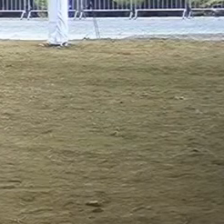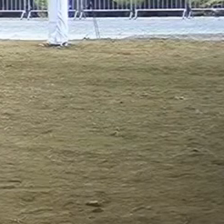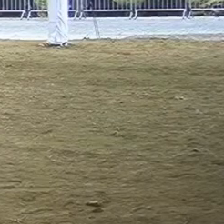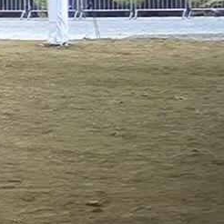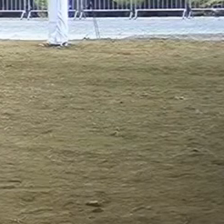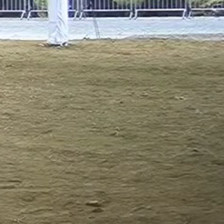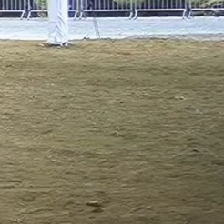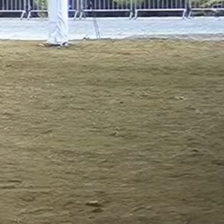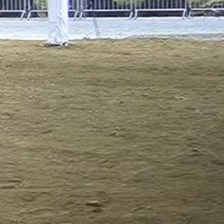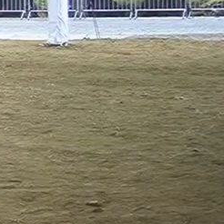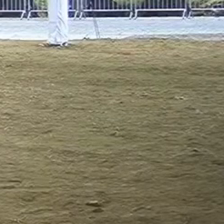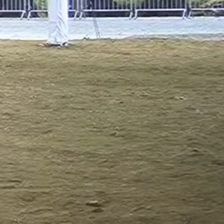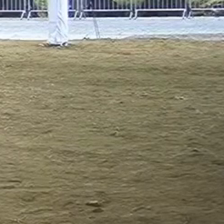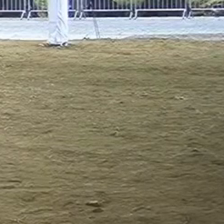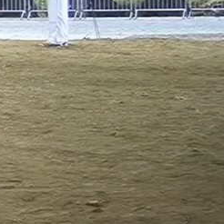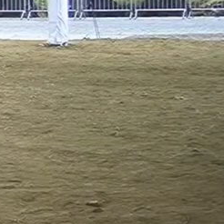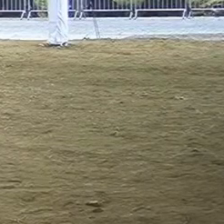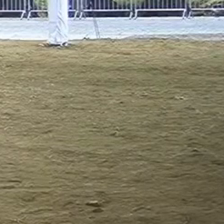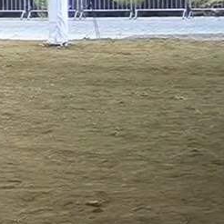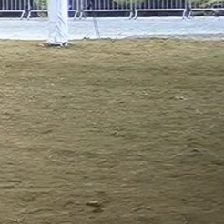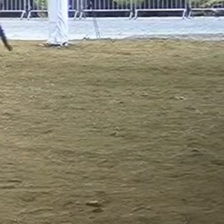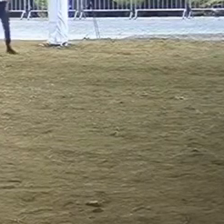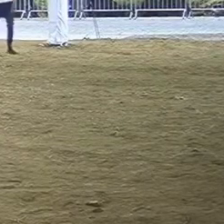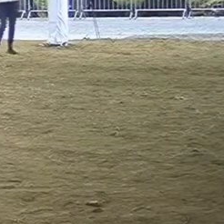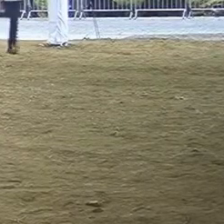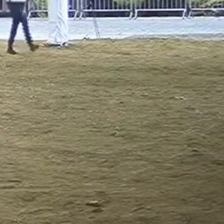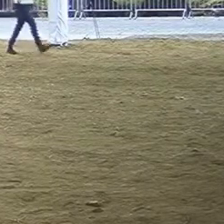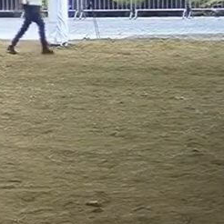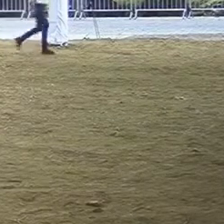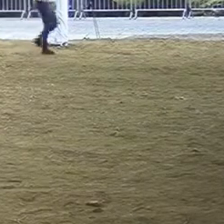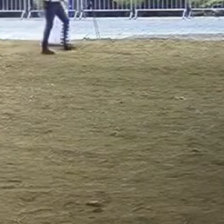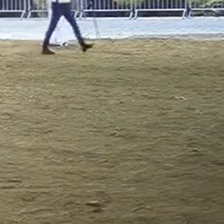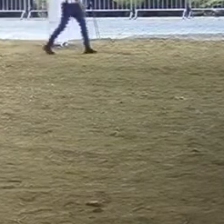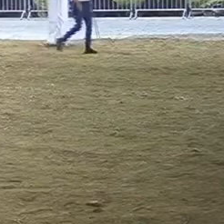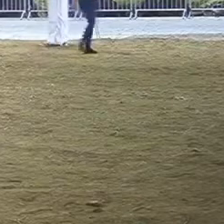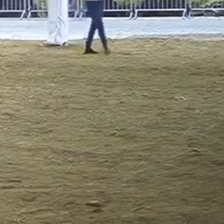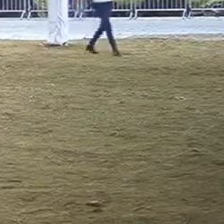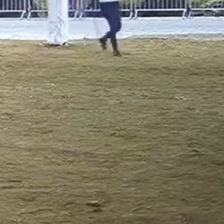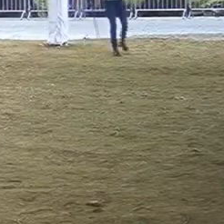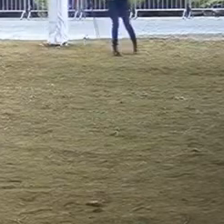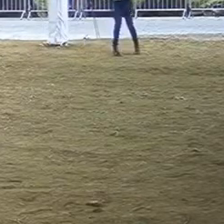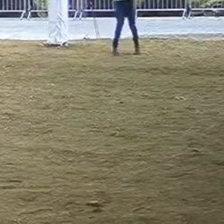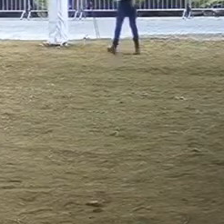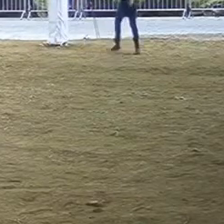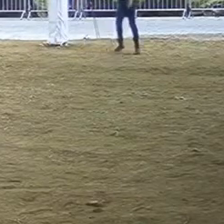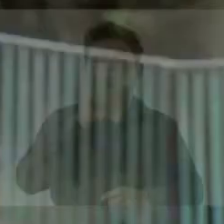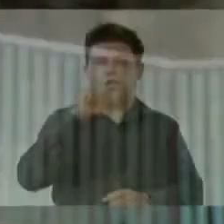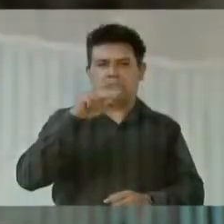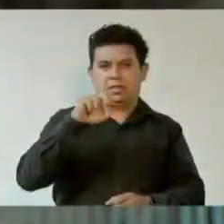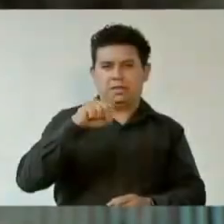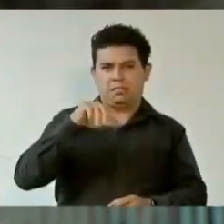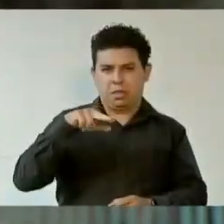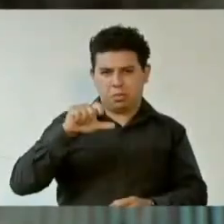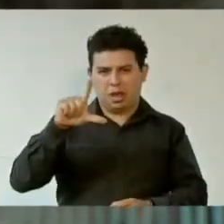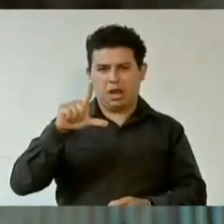constitucional de los Estados Unidos Mexicanos, licenciado Andrés Manuel López Obrador.